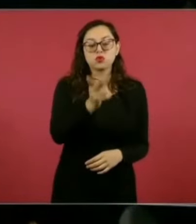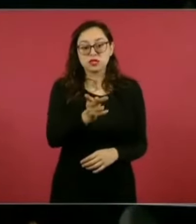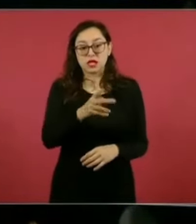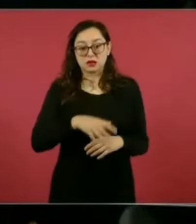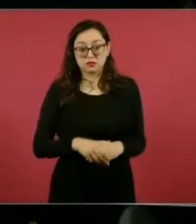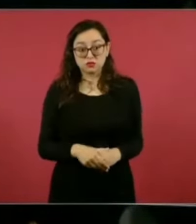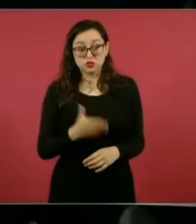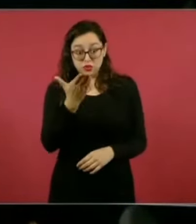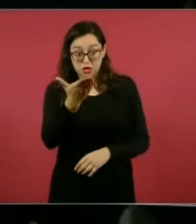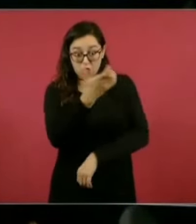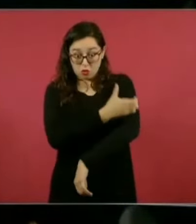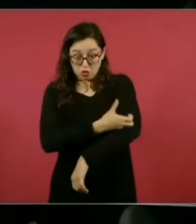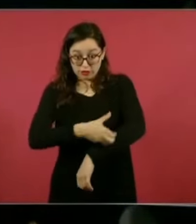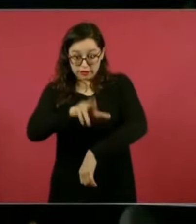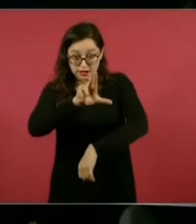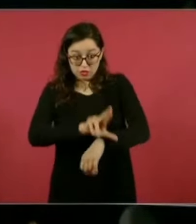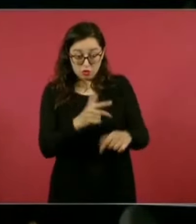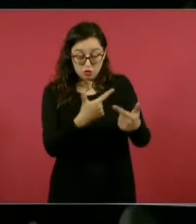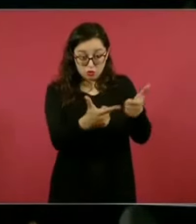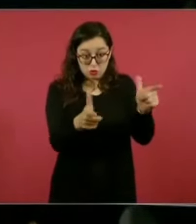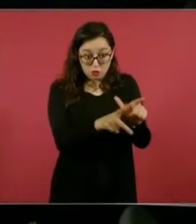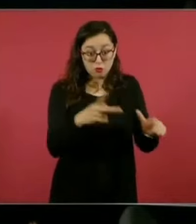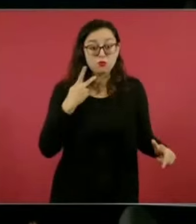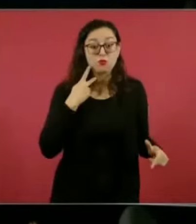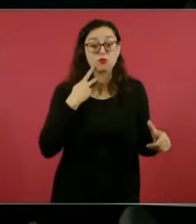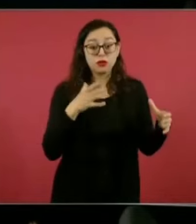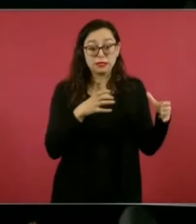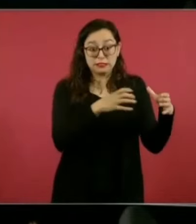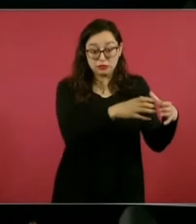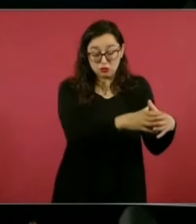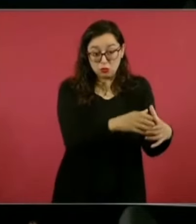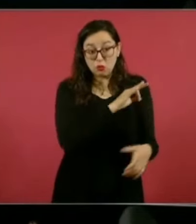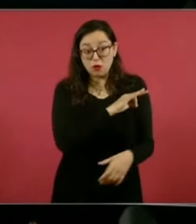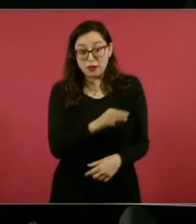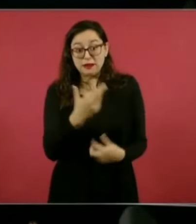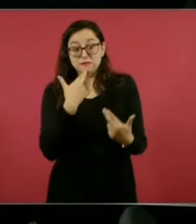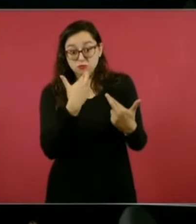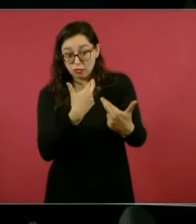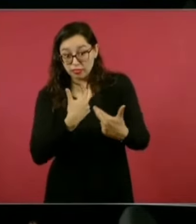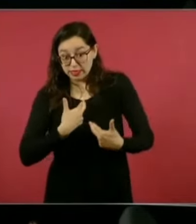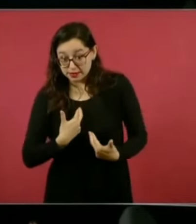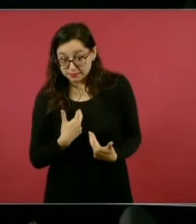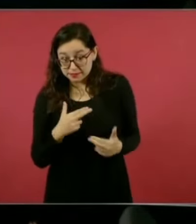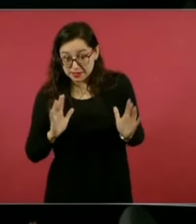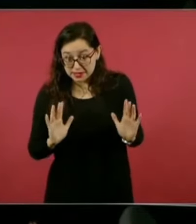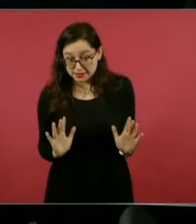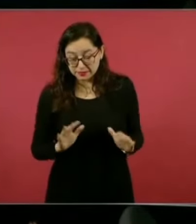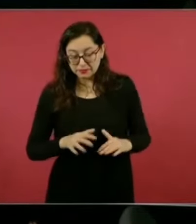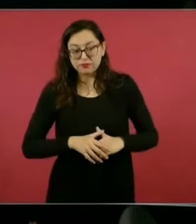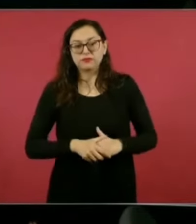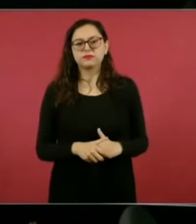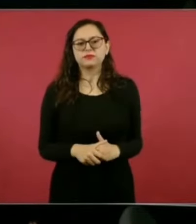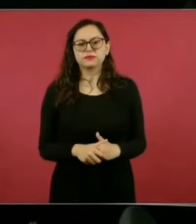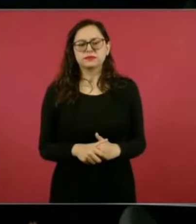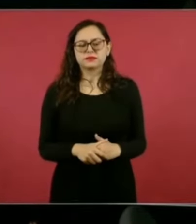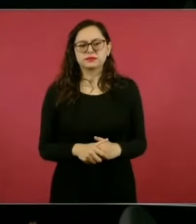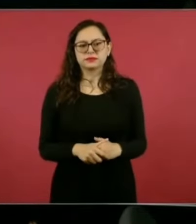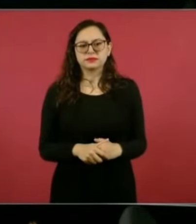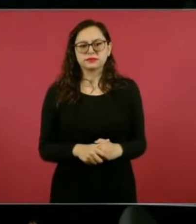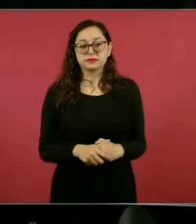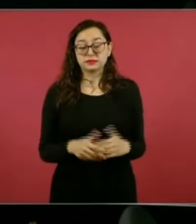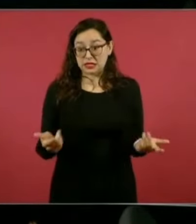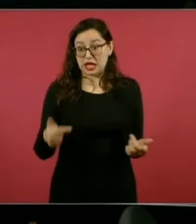calidad de coordinador parlamentario que nos responda, si estarían dispuestos con tal de combatir